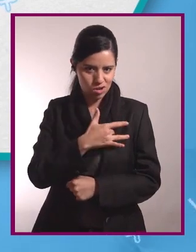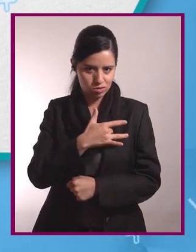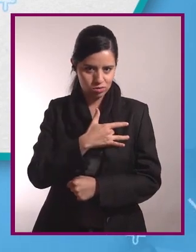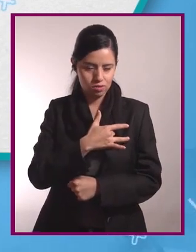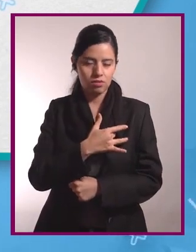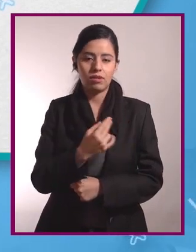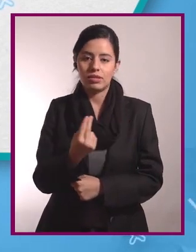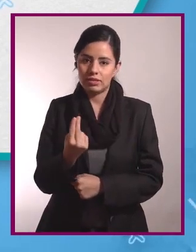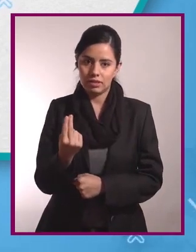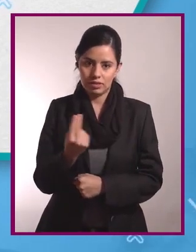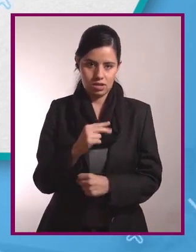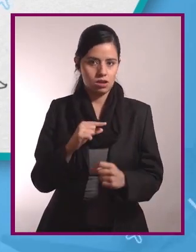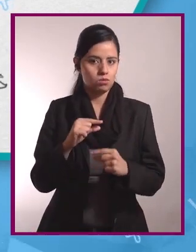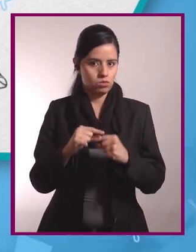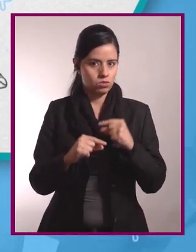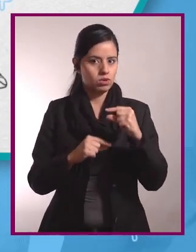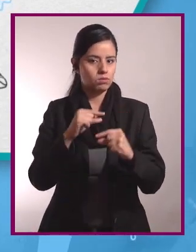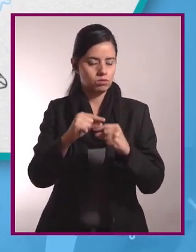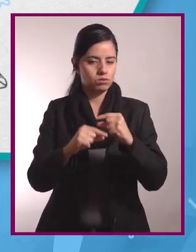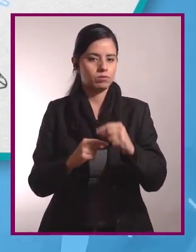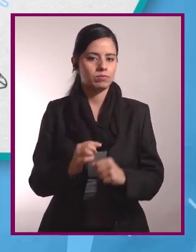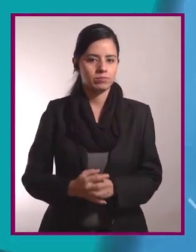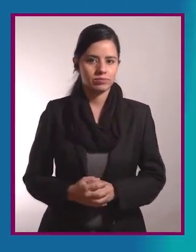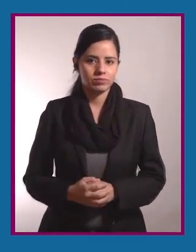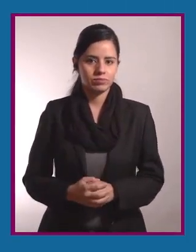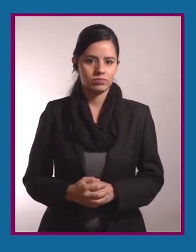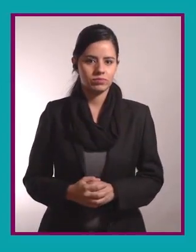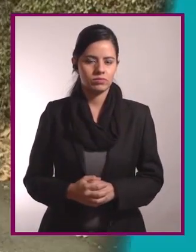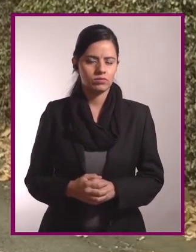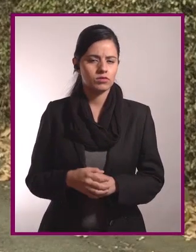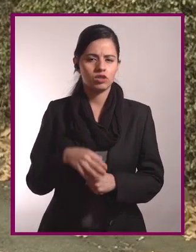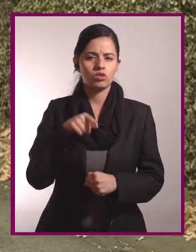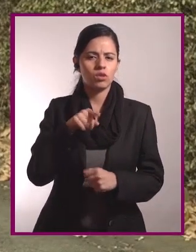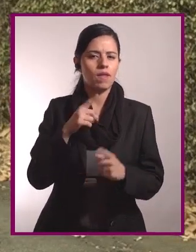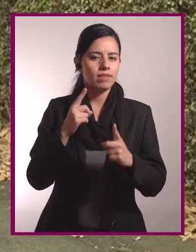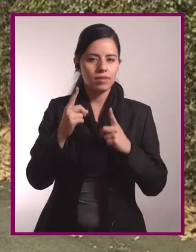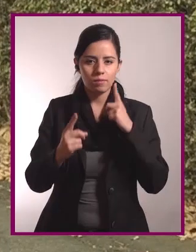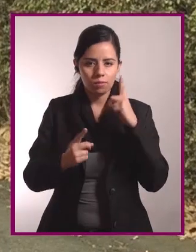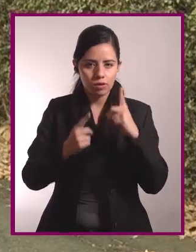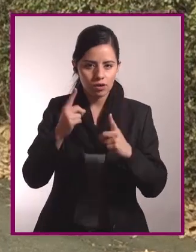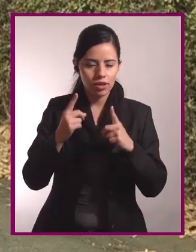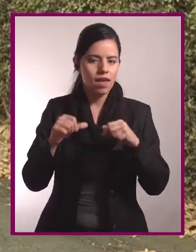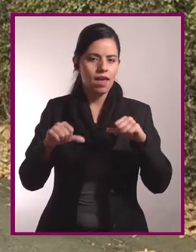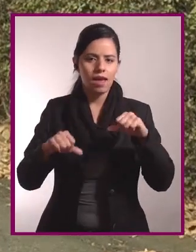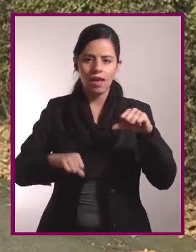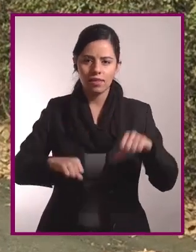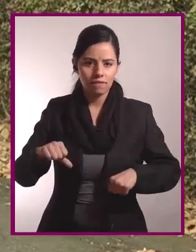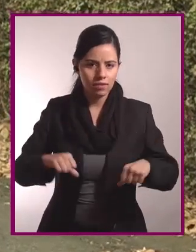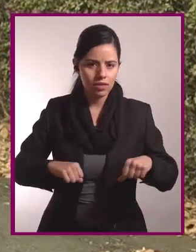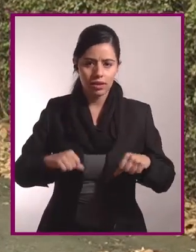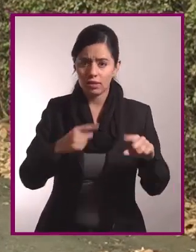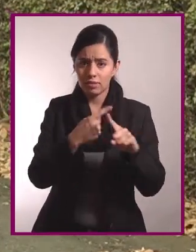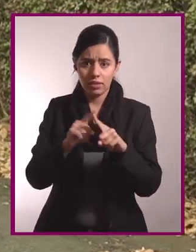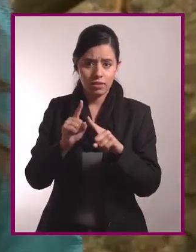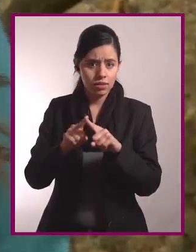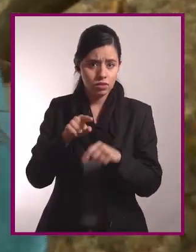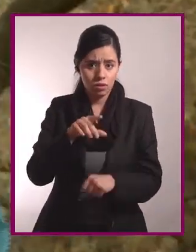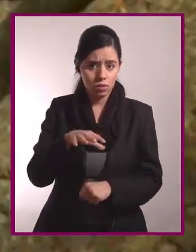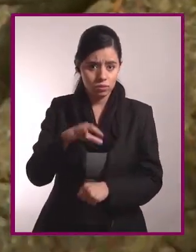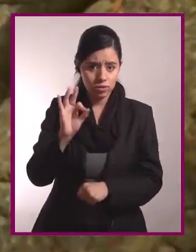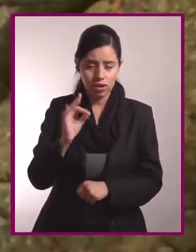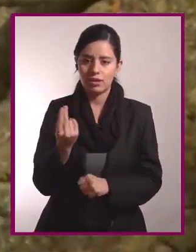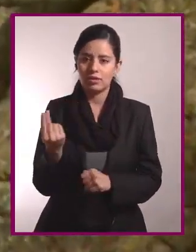deben abordarse de manera progresiva. Sea cual sea la disciplina, deporte o actividad a iniciar,